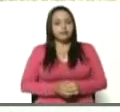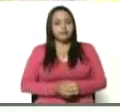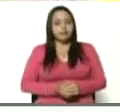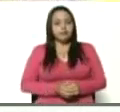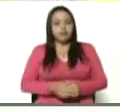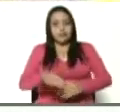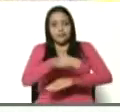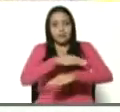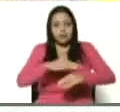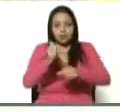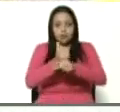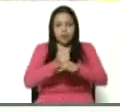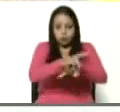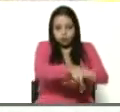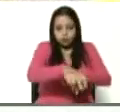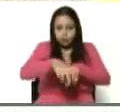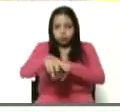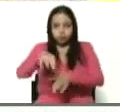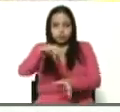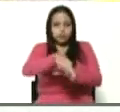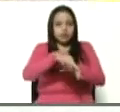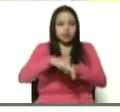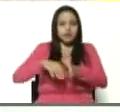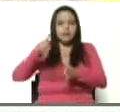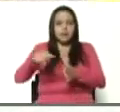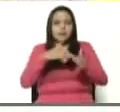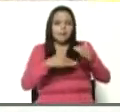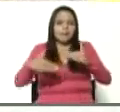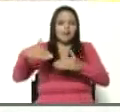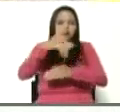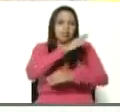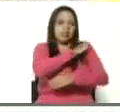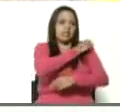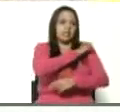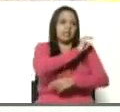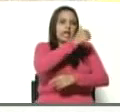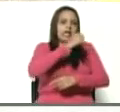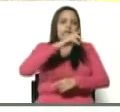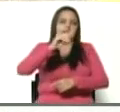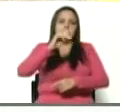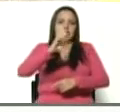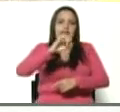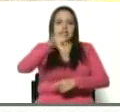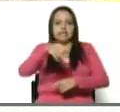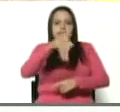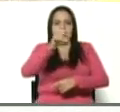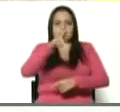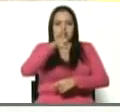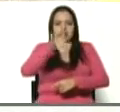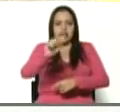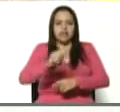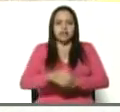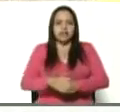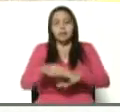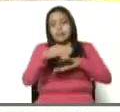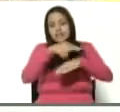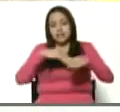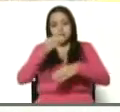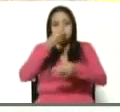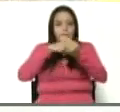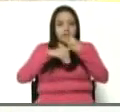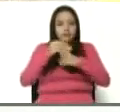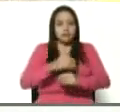Ministro de Agricultura. Compañero Mayor General Leal Tellería. Ministro de Alimentación. Está